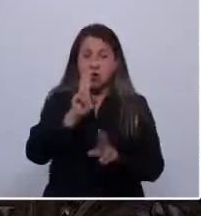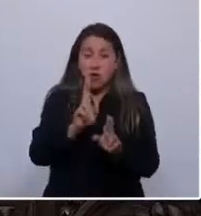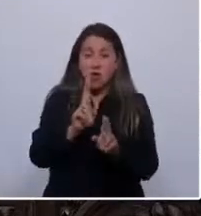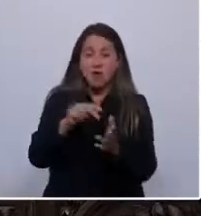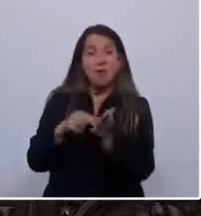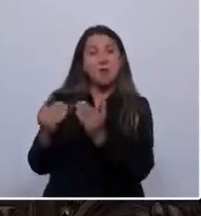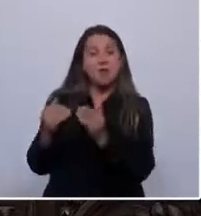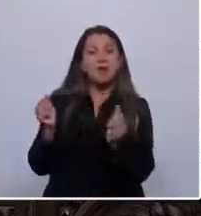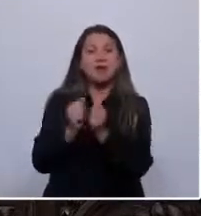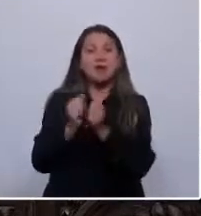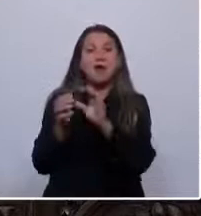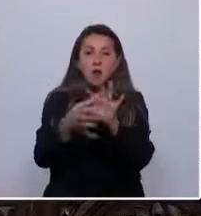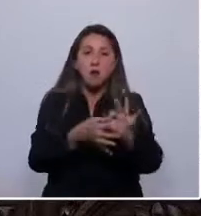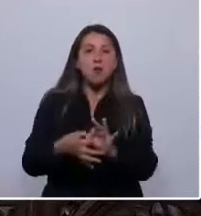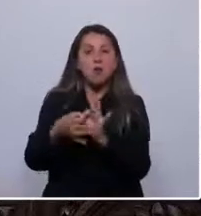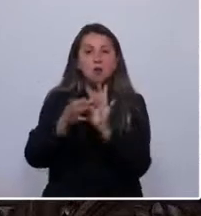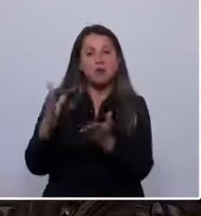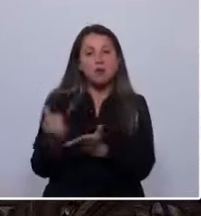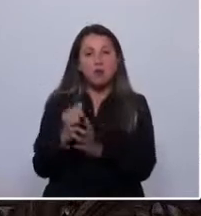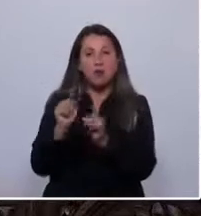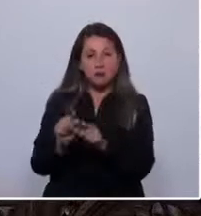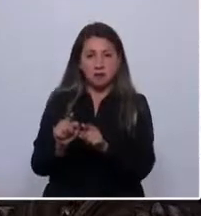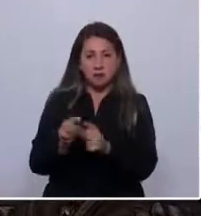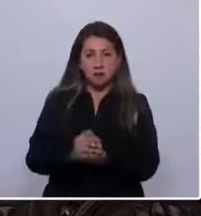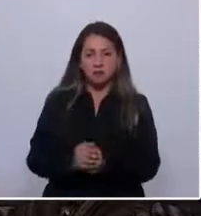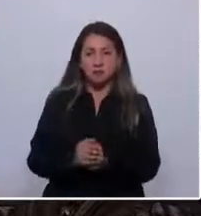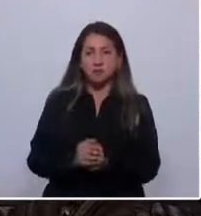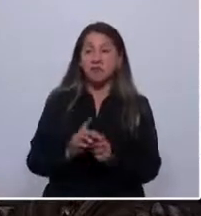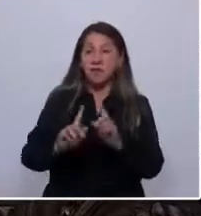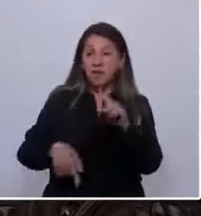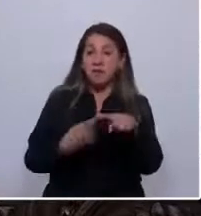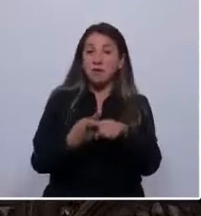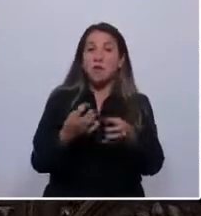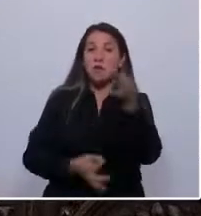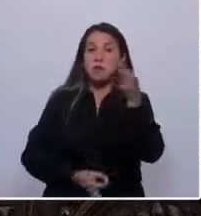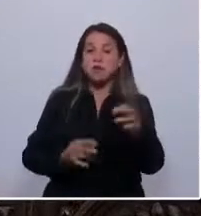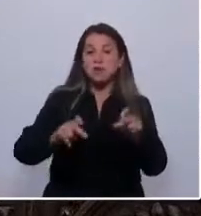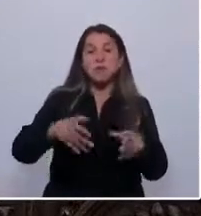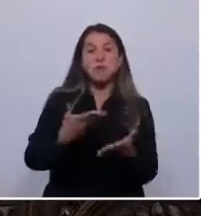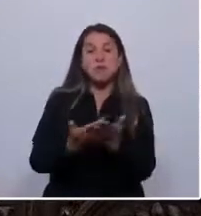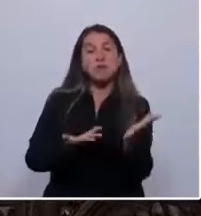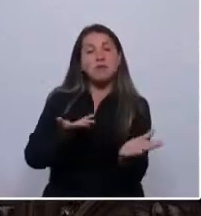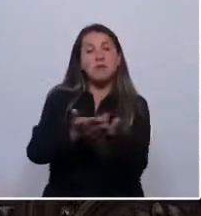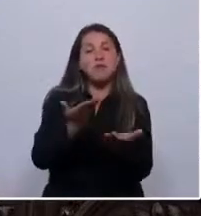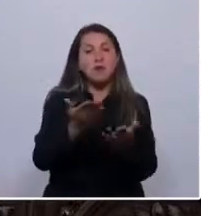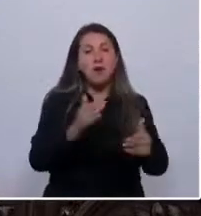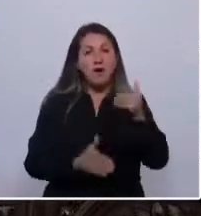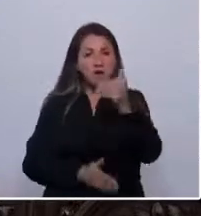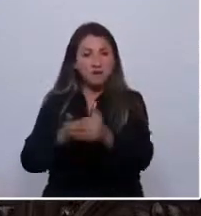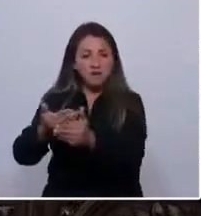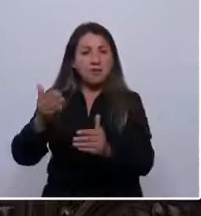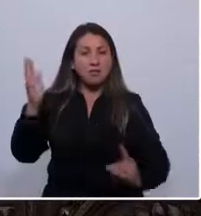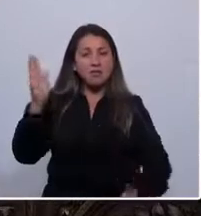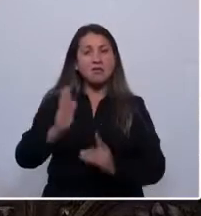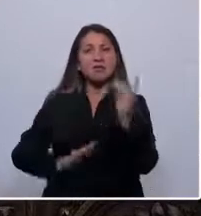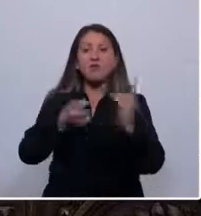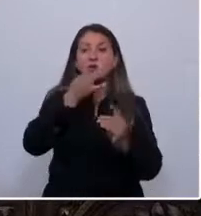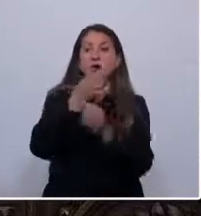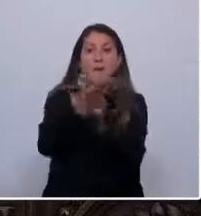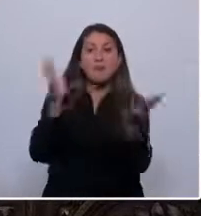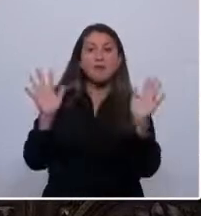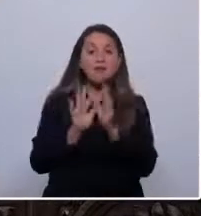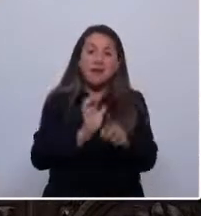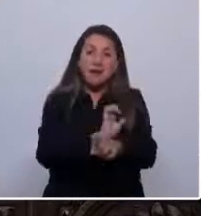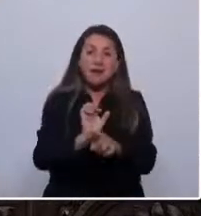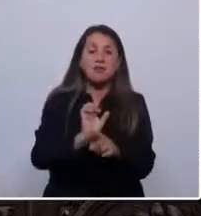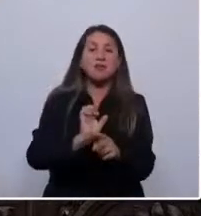a trabajar juntos por ello. Además de justicia y paz, propongo avanzar hacia un desarrollo ambientalmente sostenible